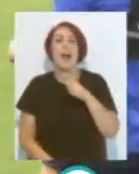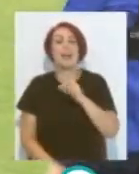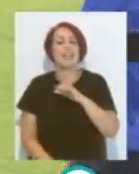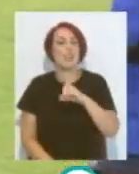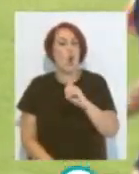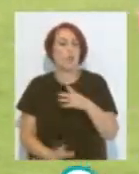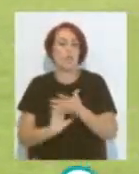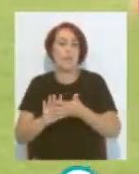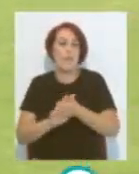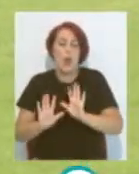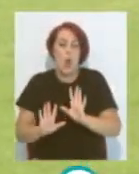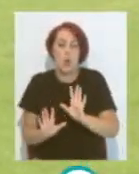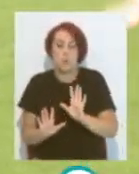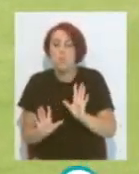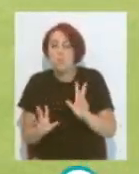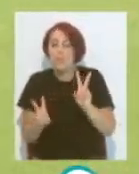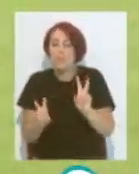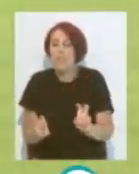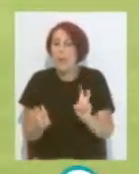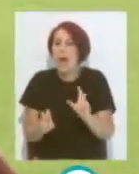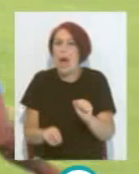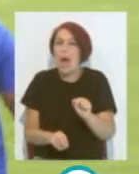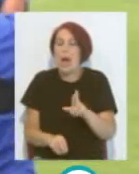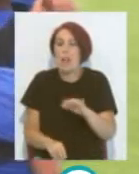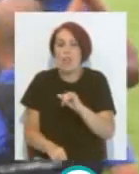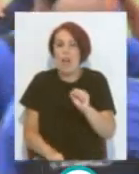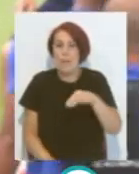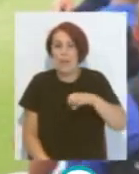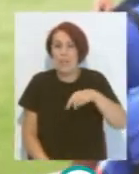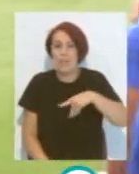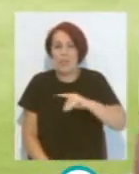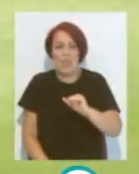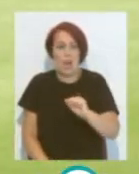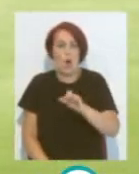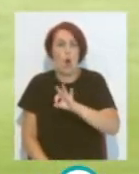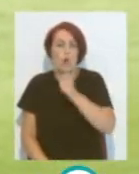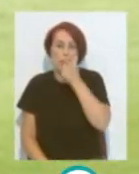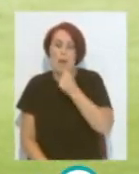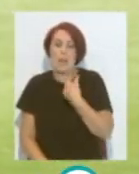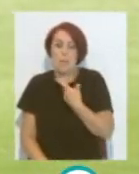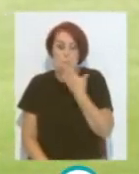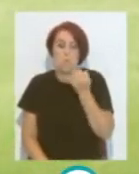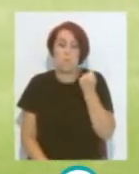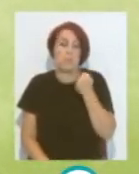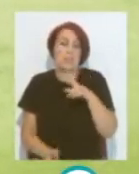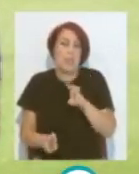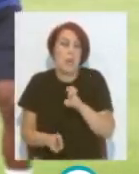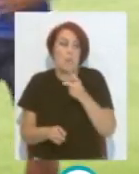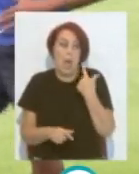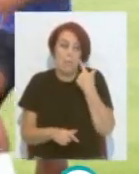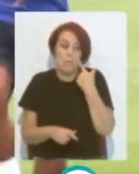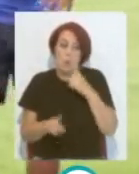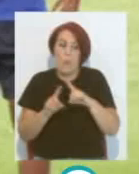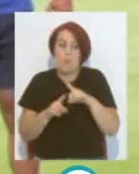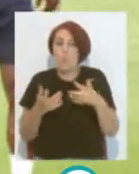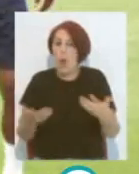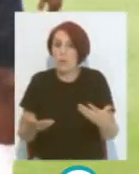referencia Ni al tema De Darza Mendiá Ni tampoco De José Mari Sobre esa evolución De los problemas Que le